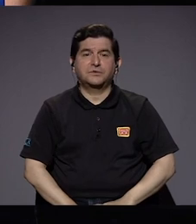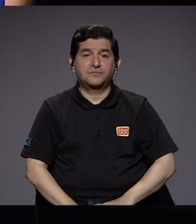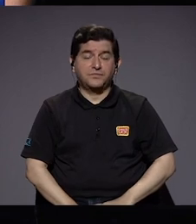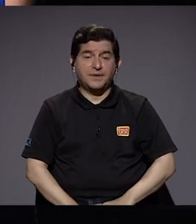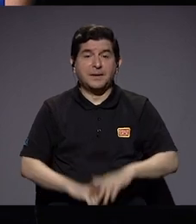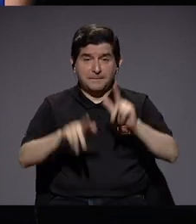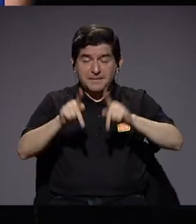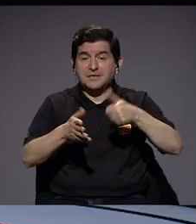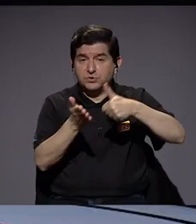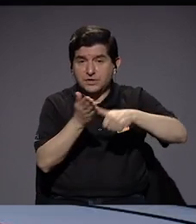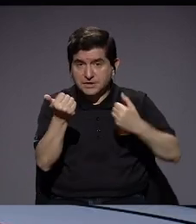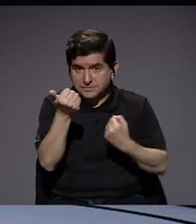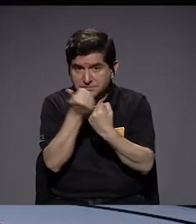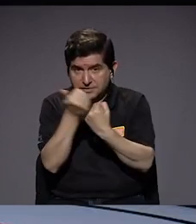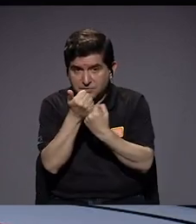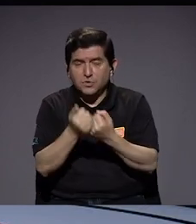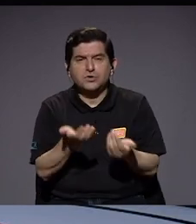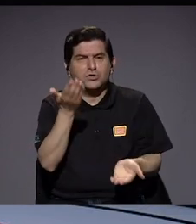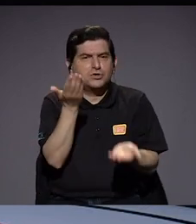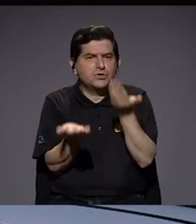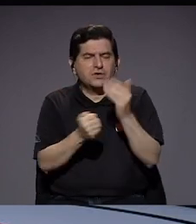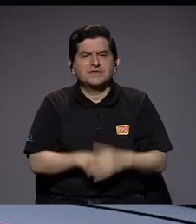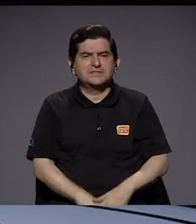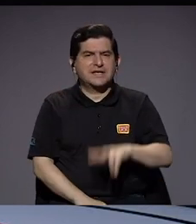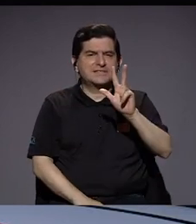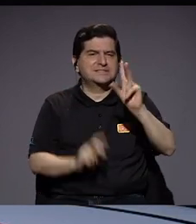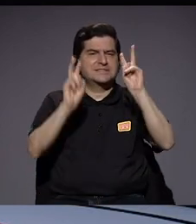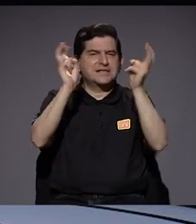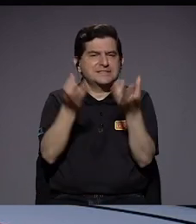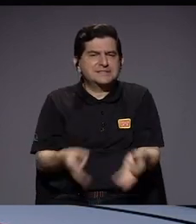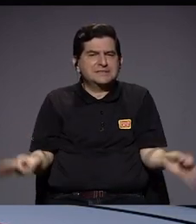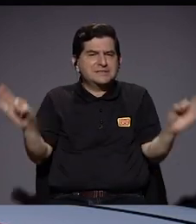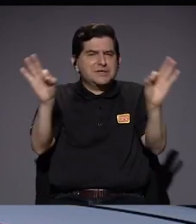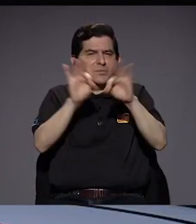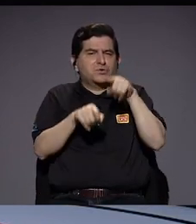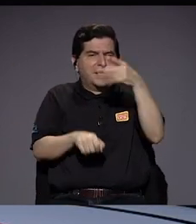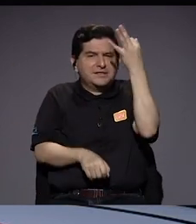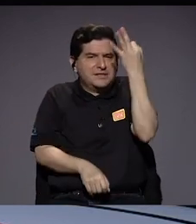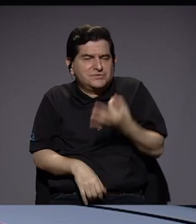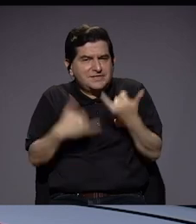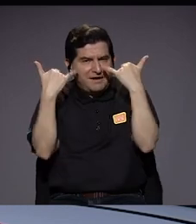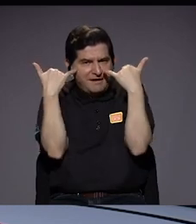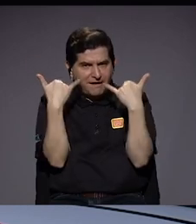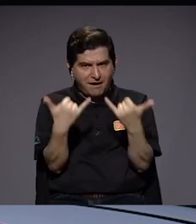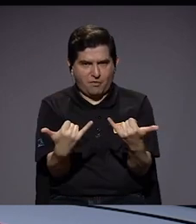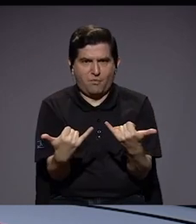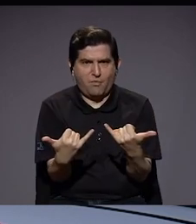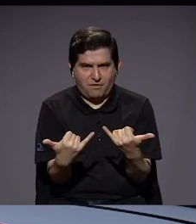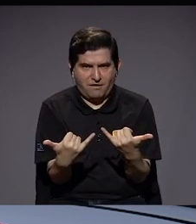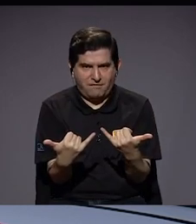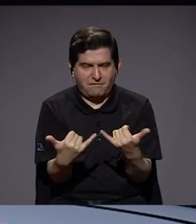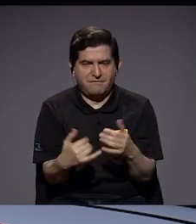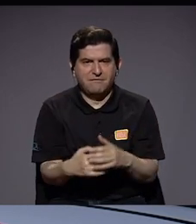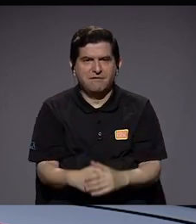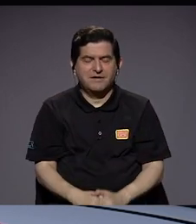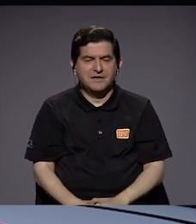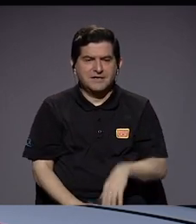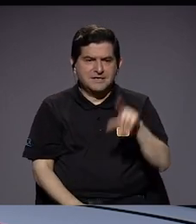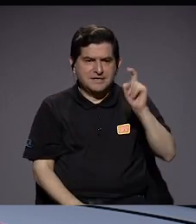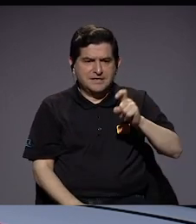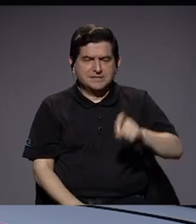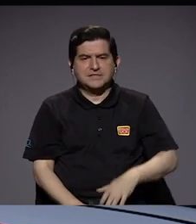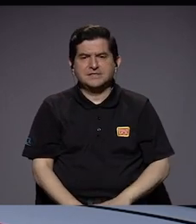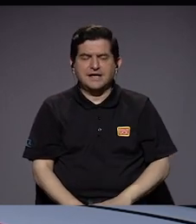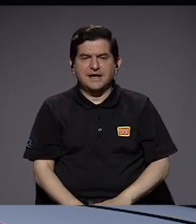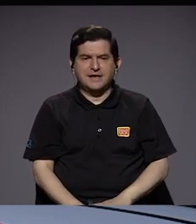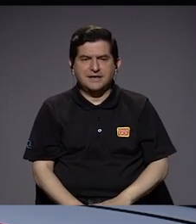fue la que le votó. ¿Cuáles son tal vez los tres temas más importantes que usted cree que en este momento debe